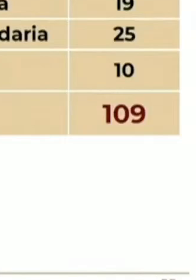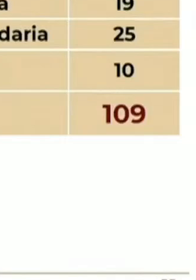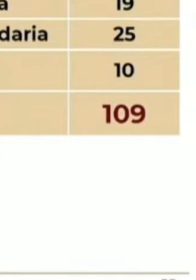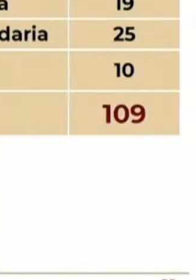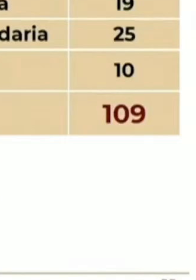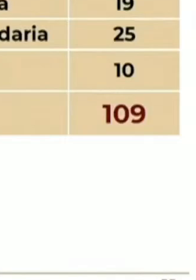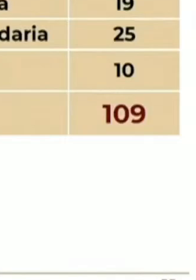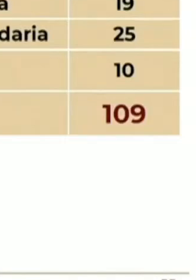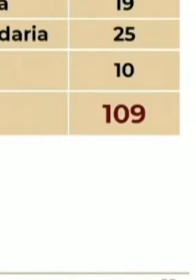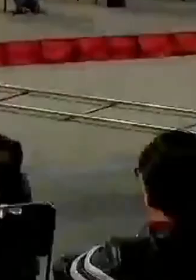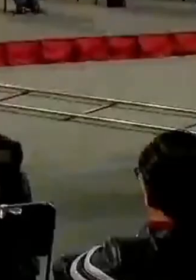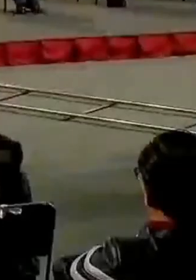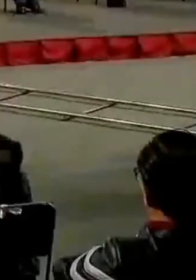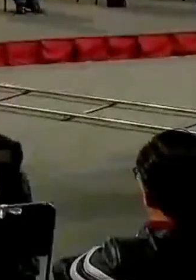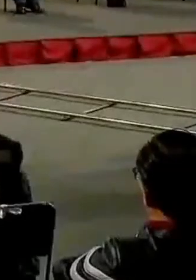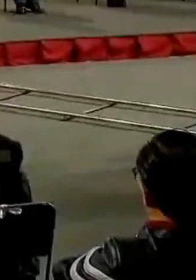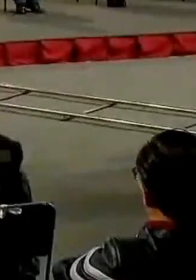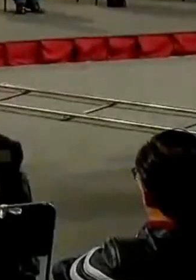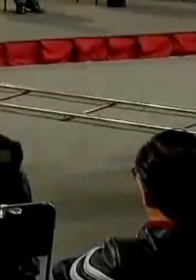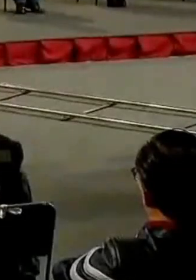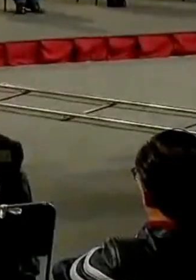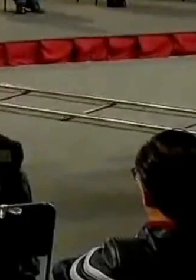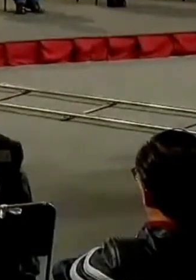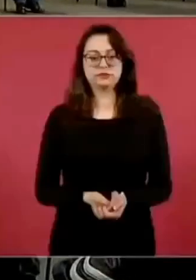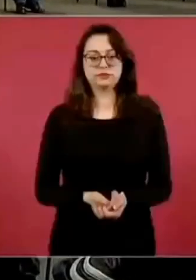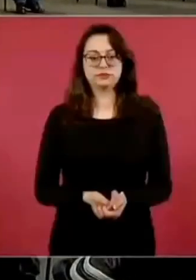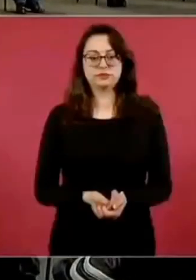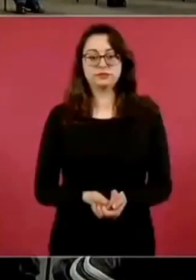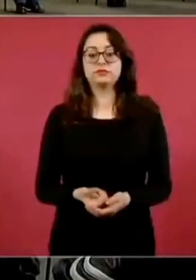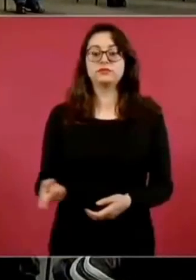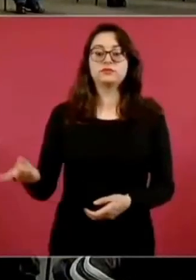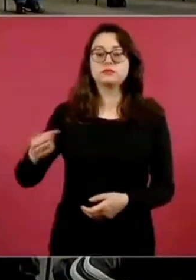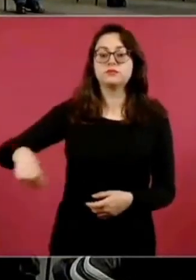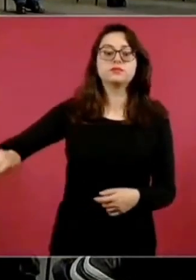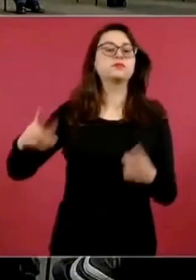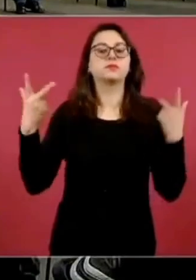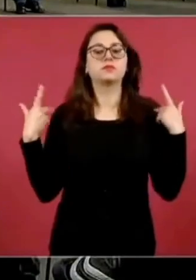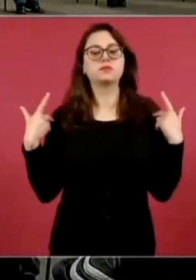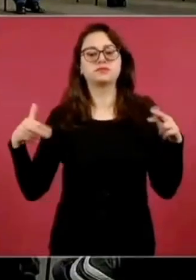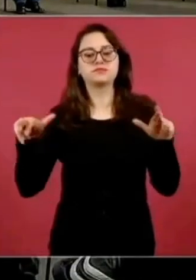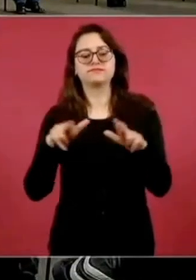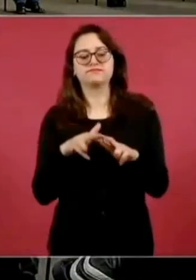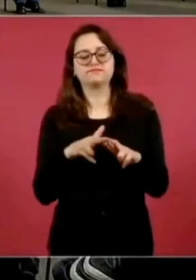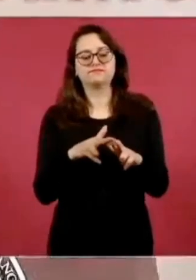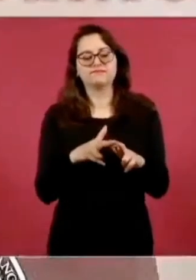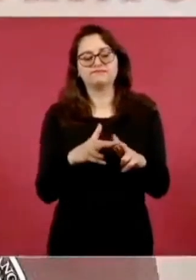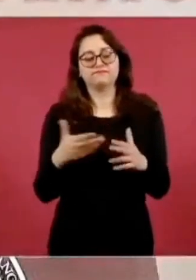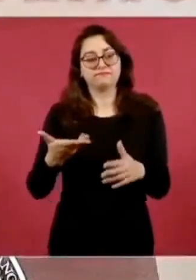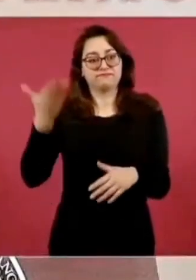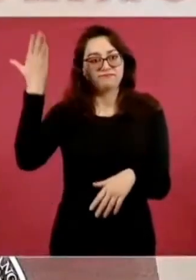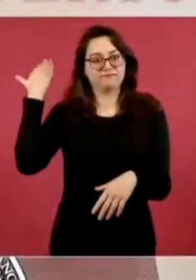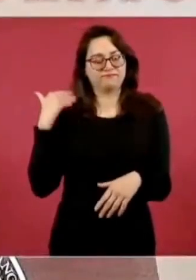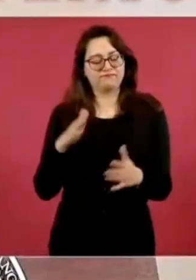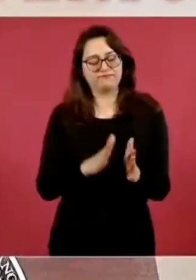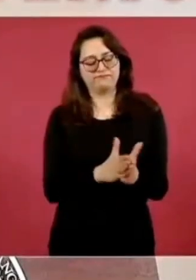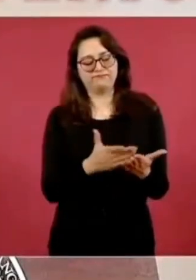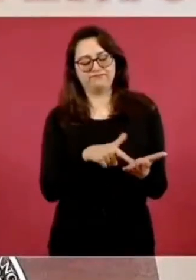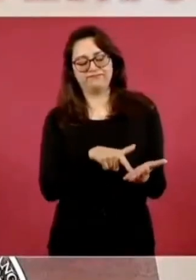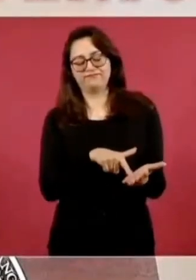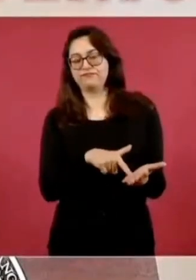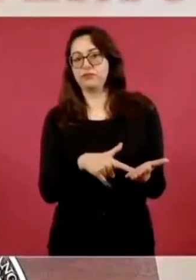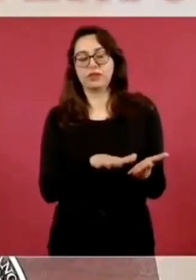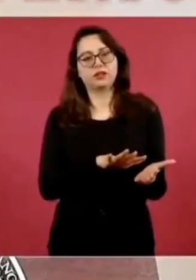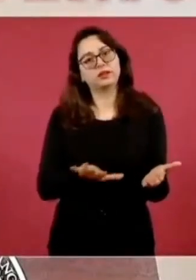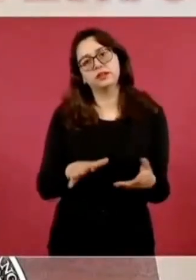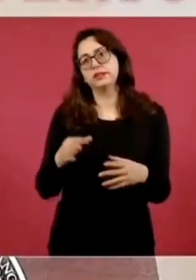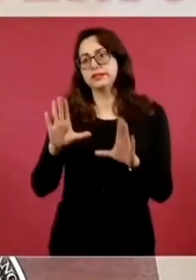siempre tomó decisiones para llevar a cabo cierto programa de estudio u otro, pero así desde lo institucional, por ejemplo,